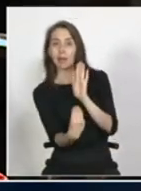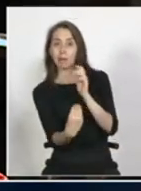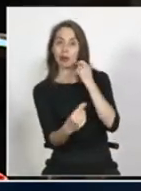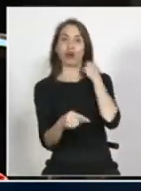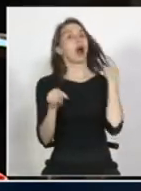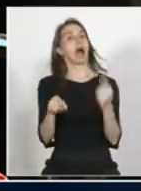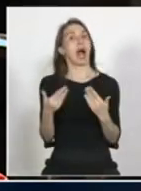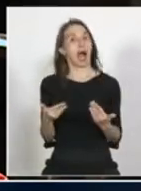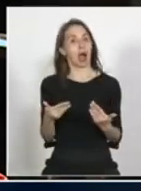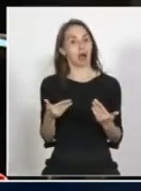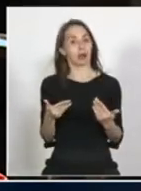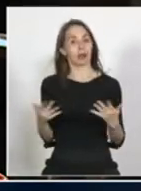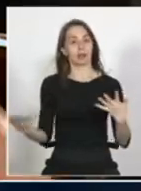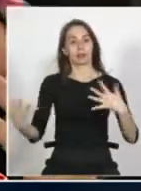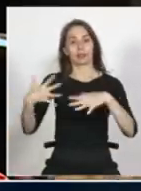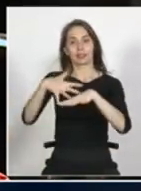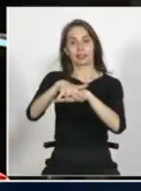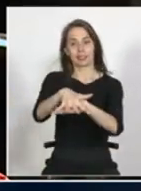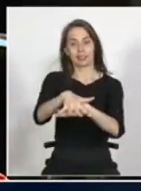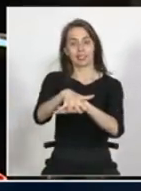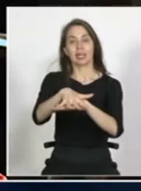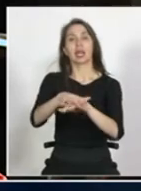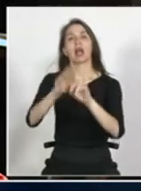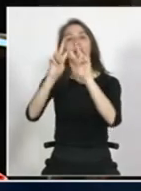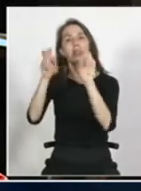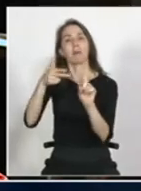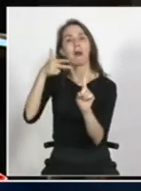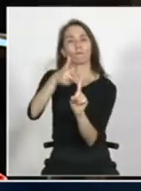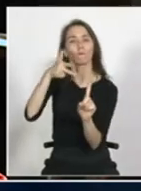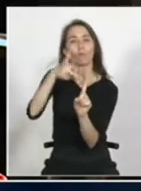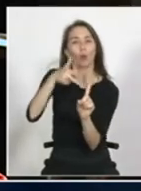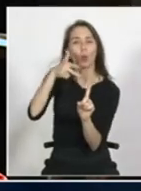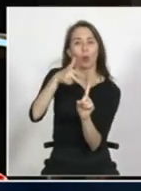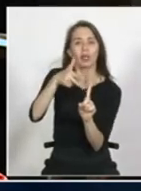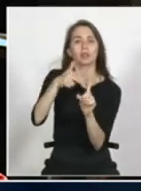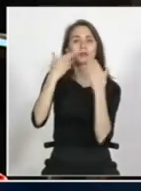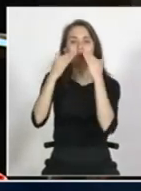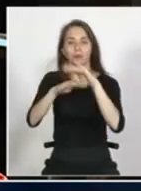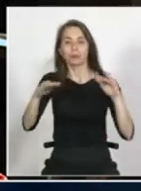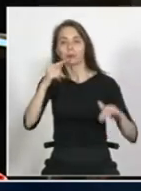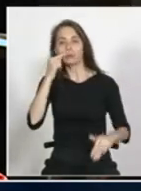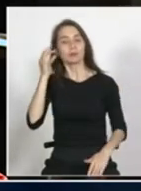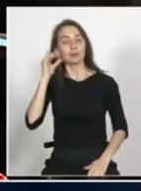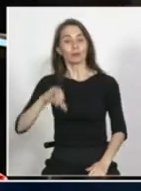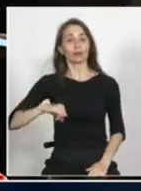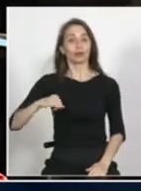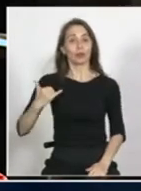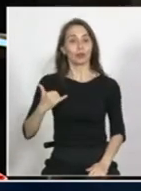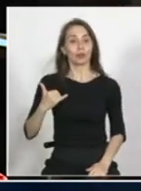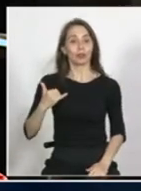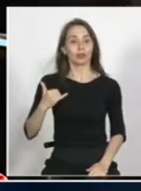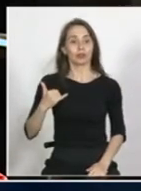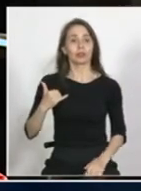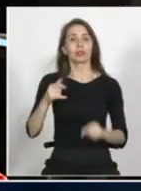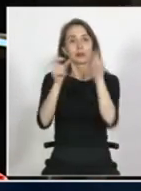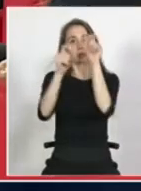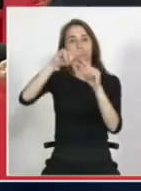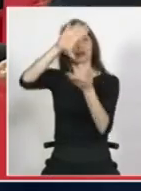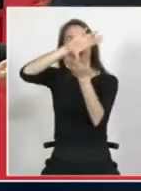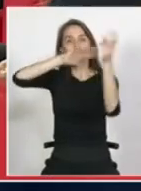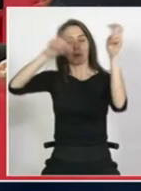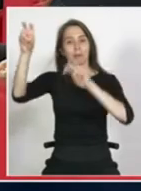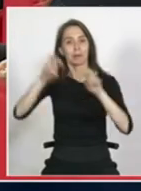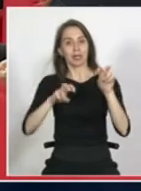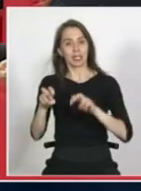hoy día vamos a integrar y a propósito del bullying o a propósito cierto de lo que está ocurriendo entre los niños y las niñas adolescentes con los migrantes que obviamente